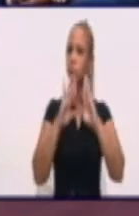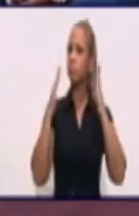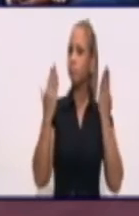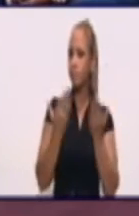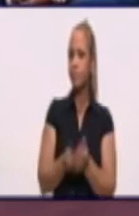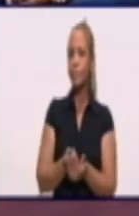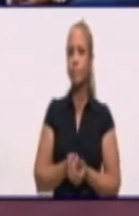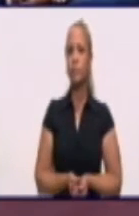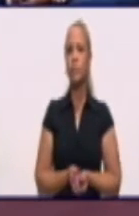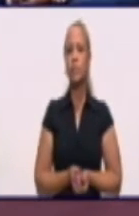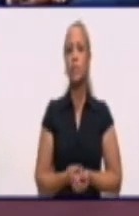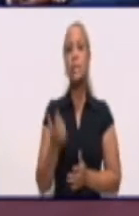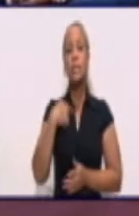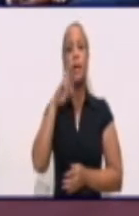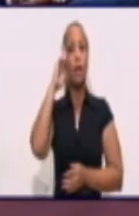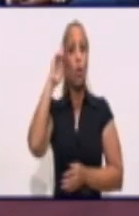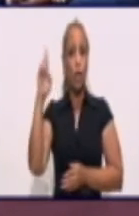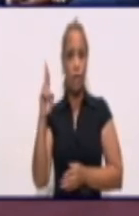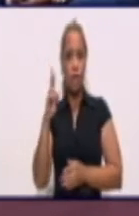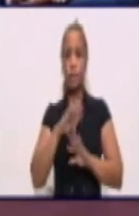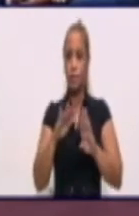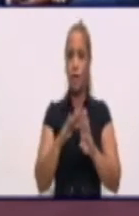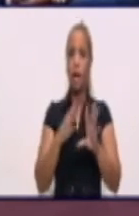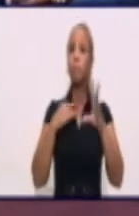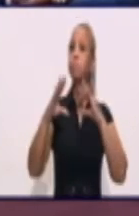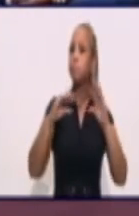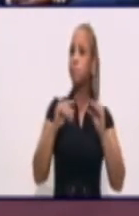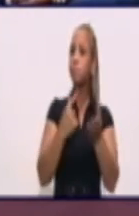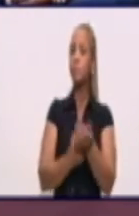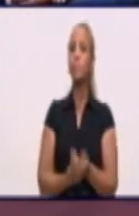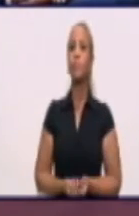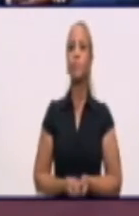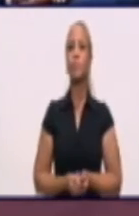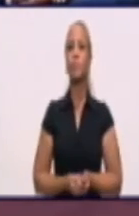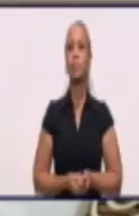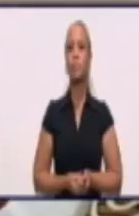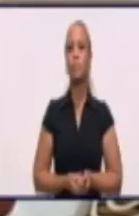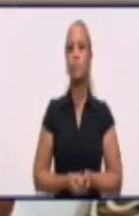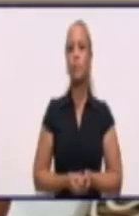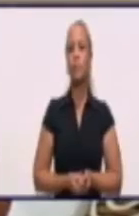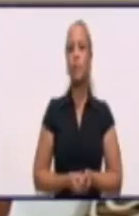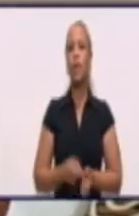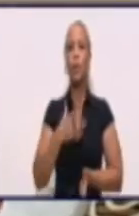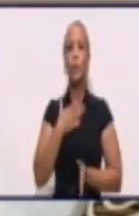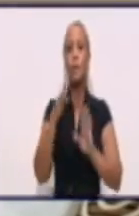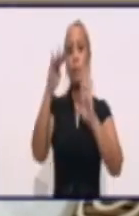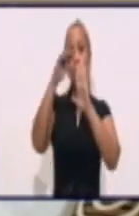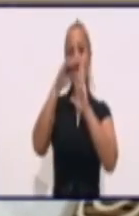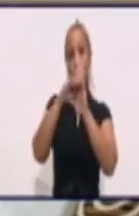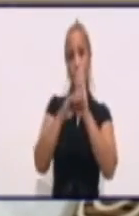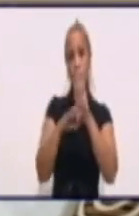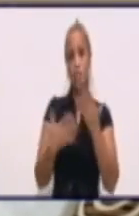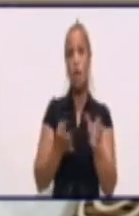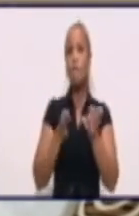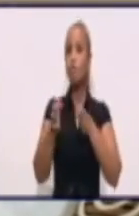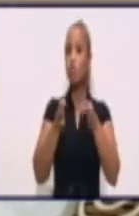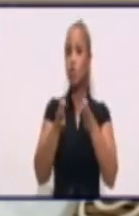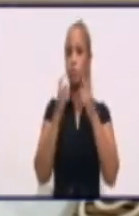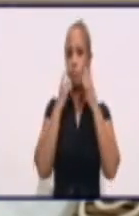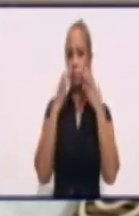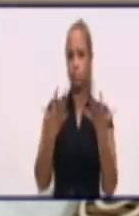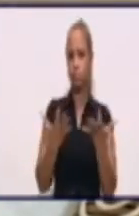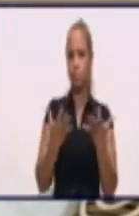en sentido general recordar, como ya habíamos hablado en el espacio del panel, nuestra programación, su función fundamental